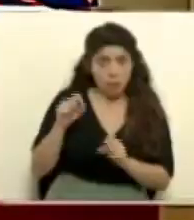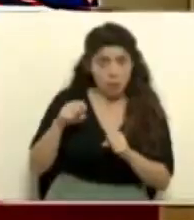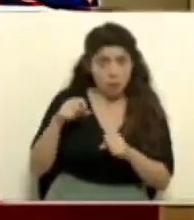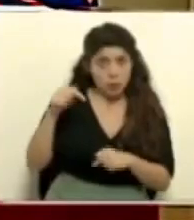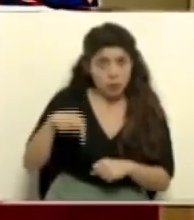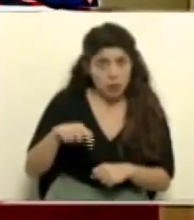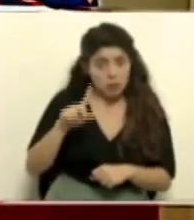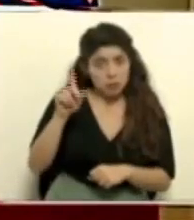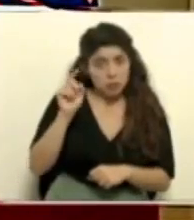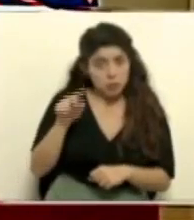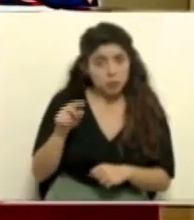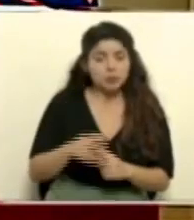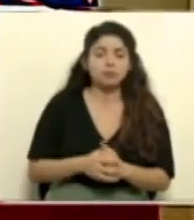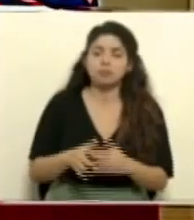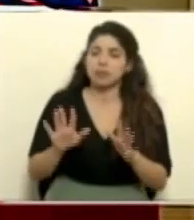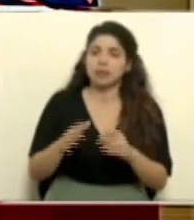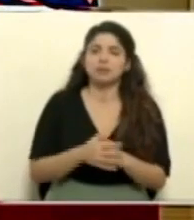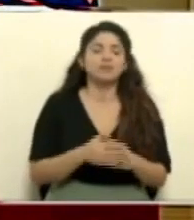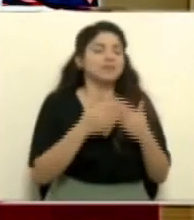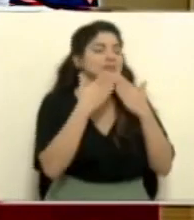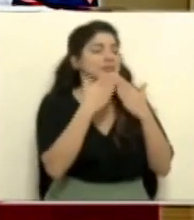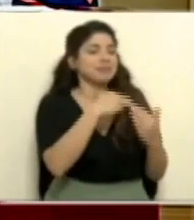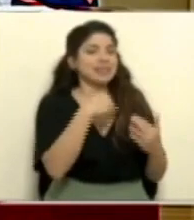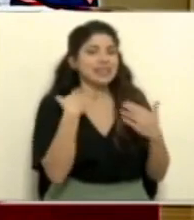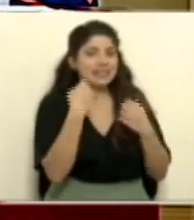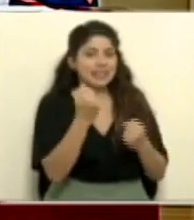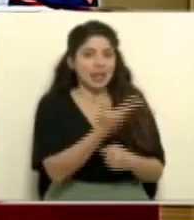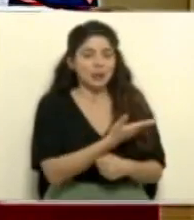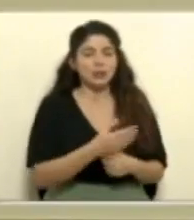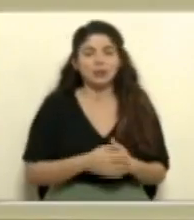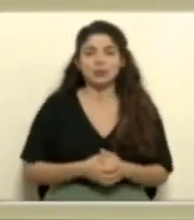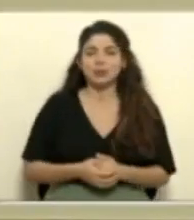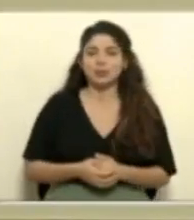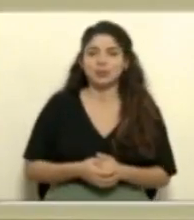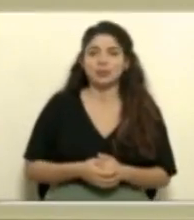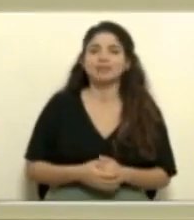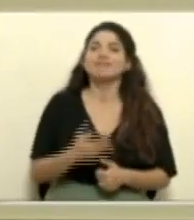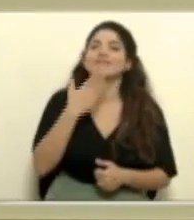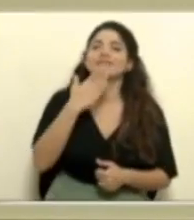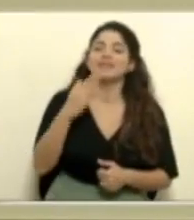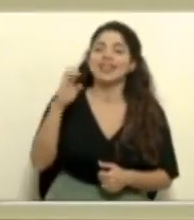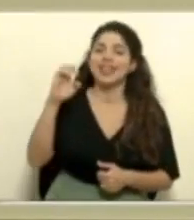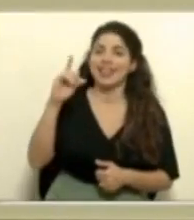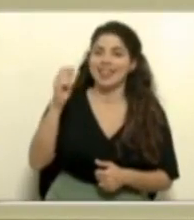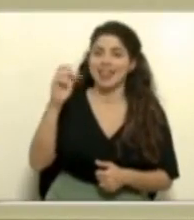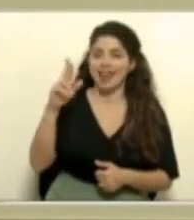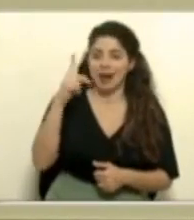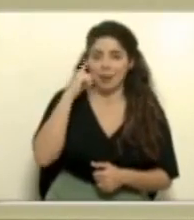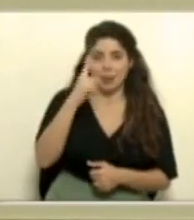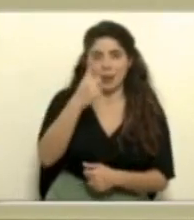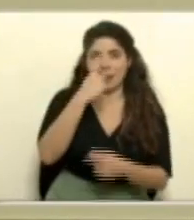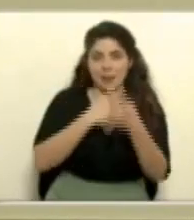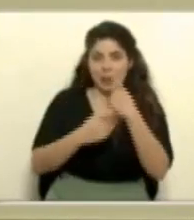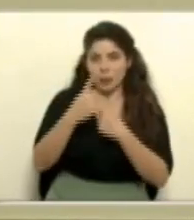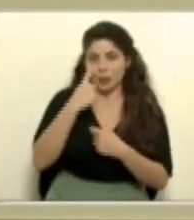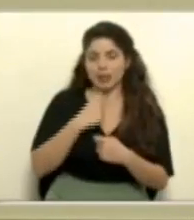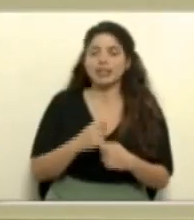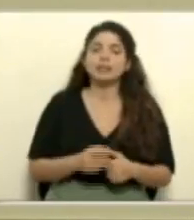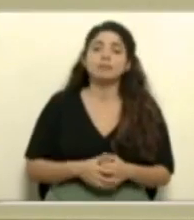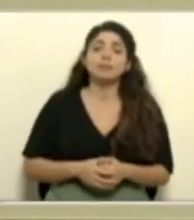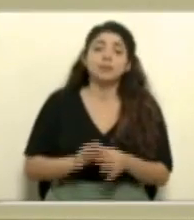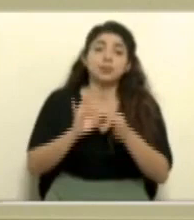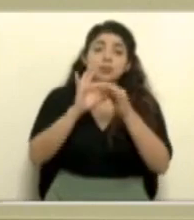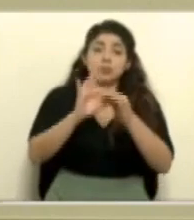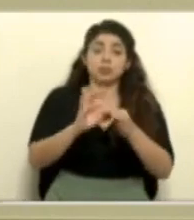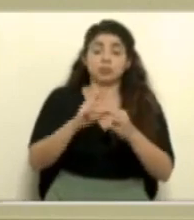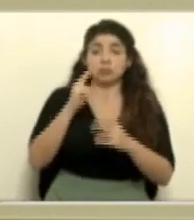Muchas gracias, don Edgar. Escuchamos al ministro de Salud. Gracias, don Edgar, por sus preguntas. Con